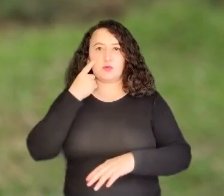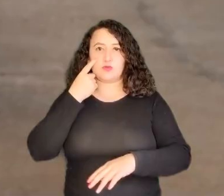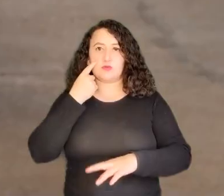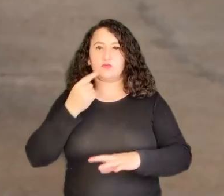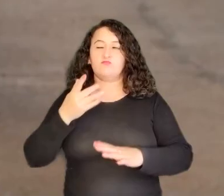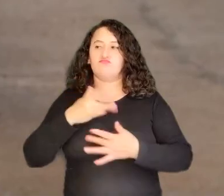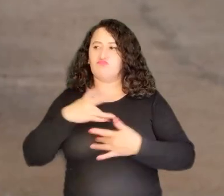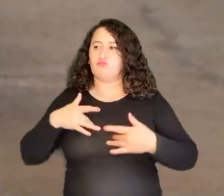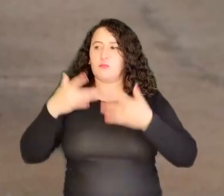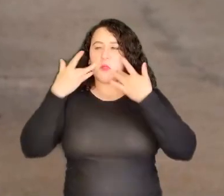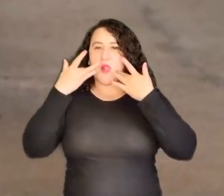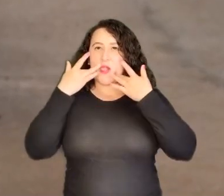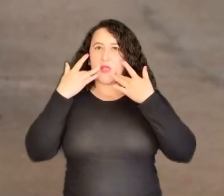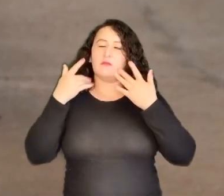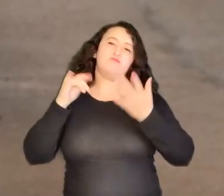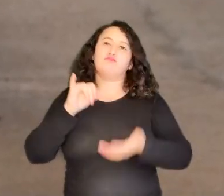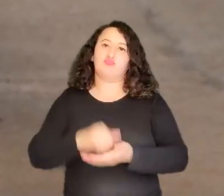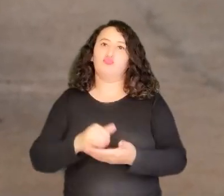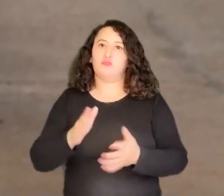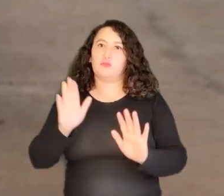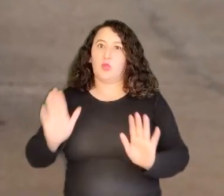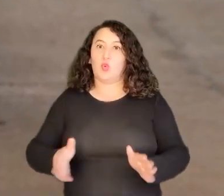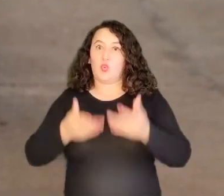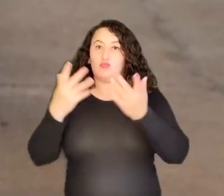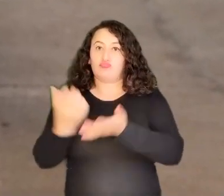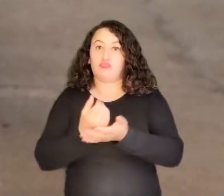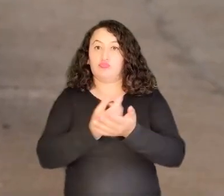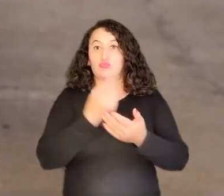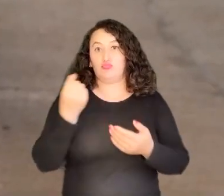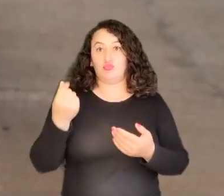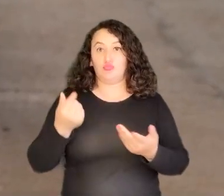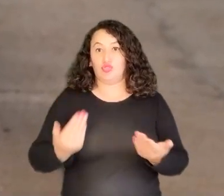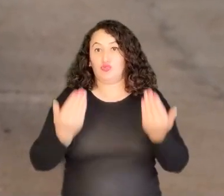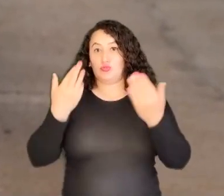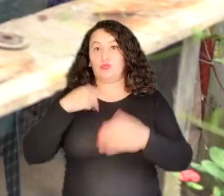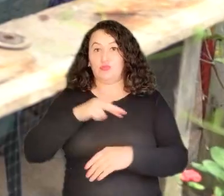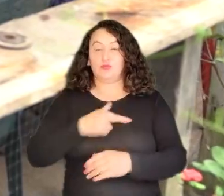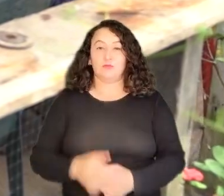inocuo y también mejor rentabilidad para nosotros.